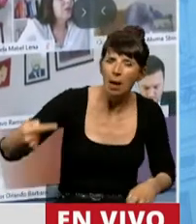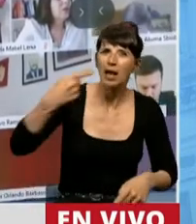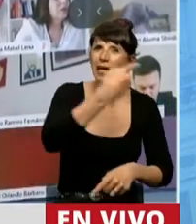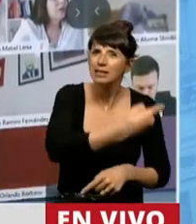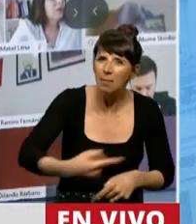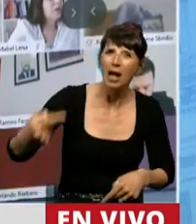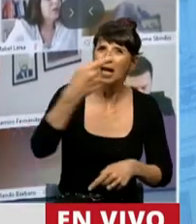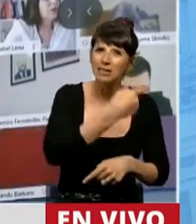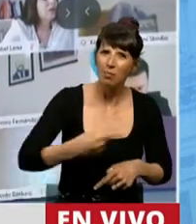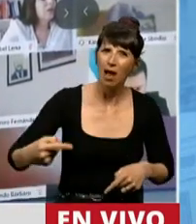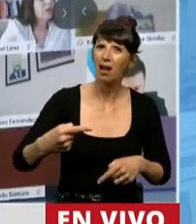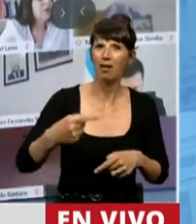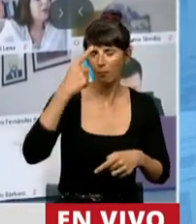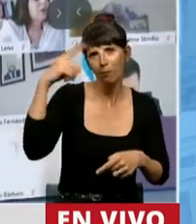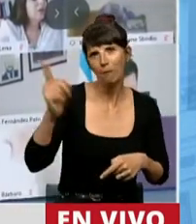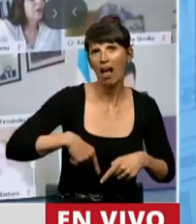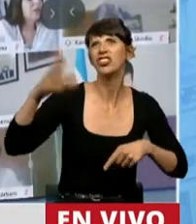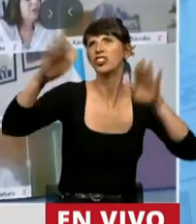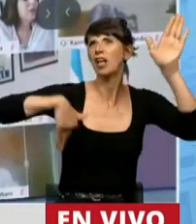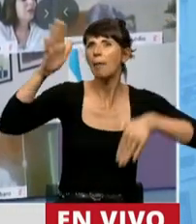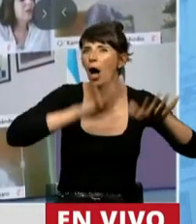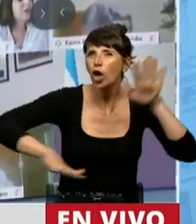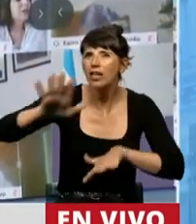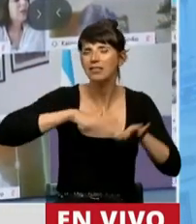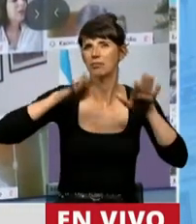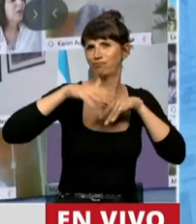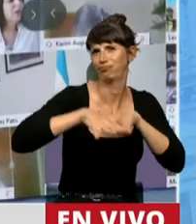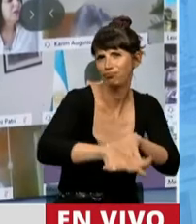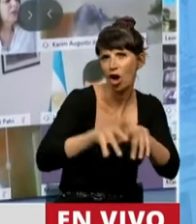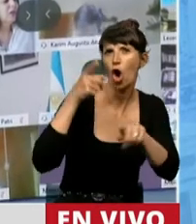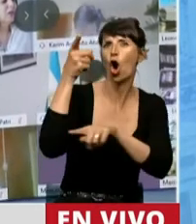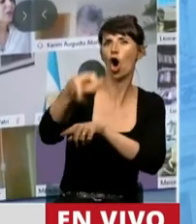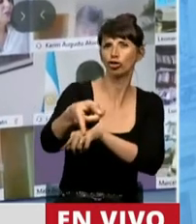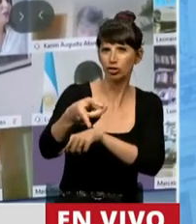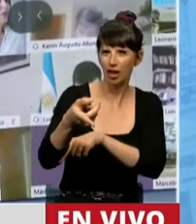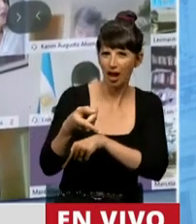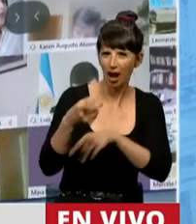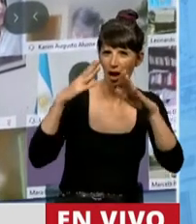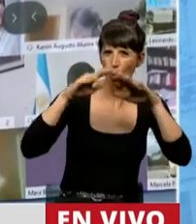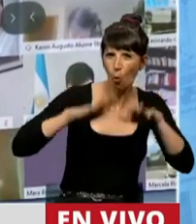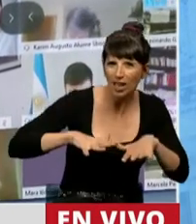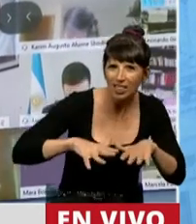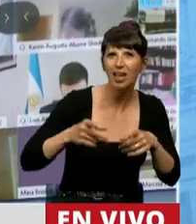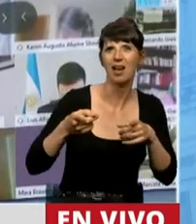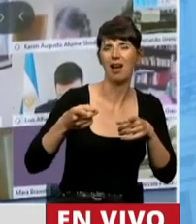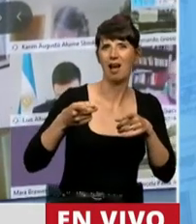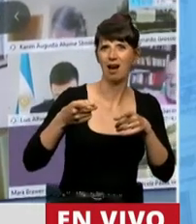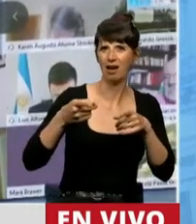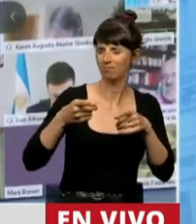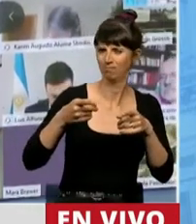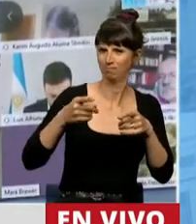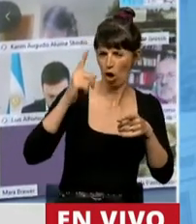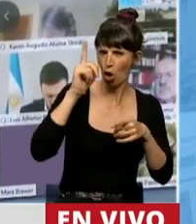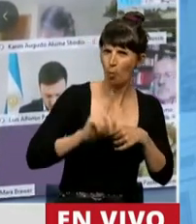irresponsablemente a marchar en contra de la medida sanitaria, con el aislamiento social, con la cuarentena